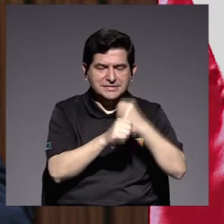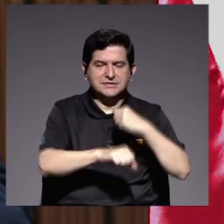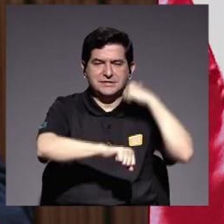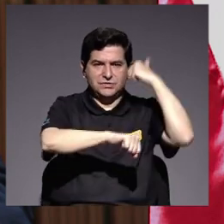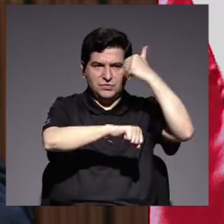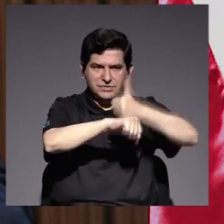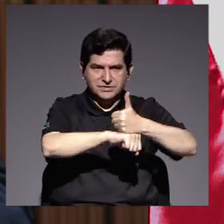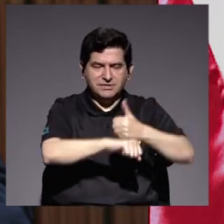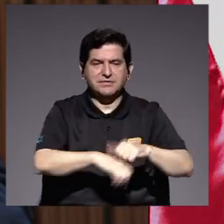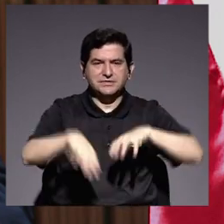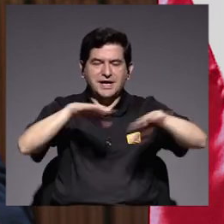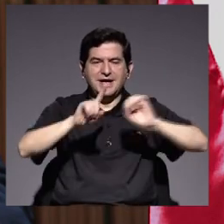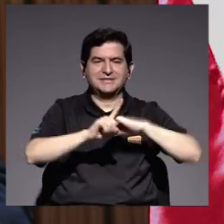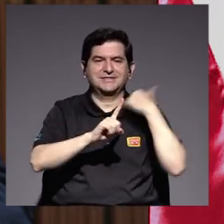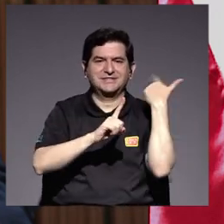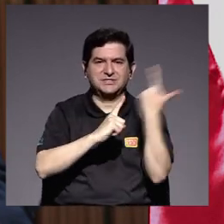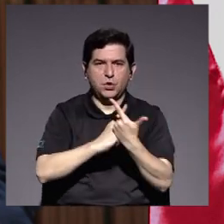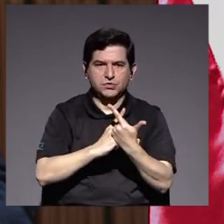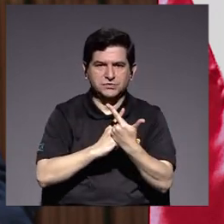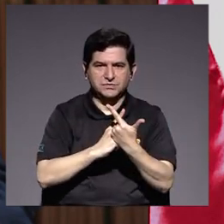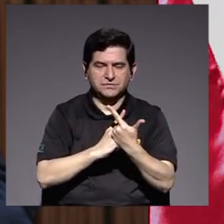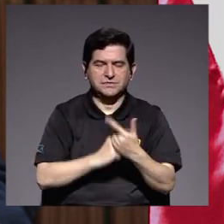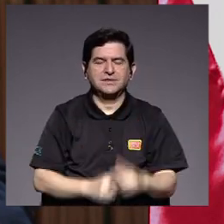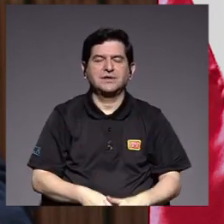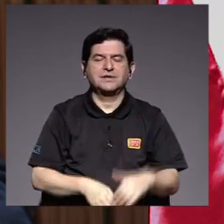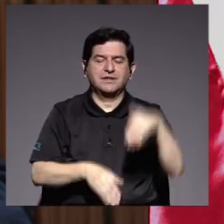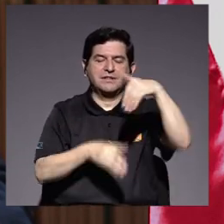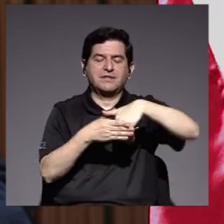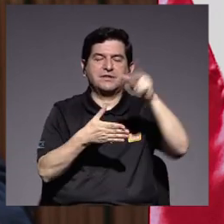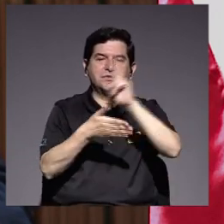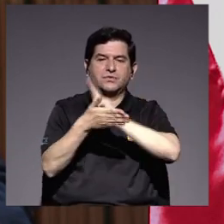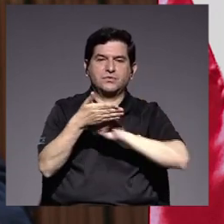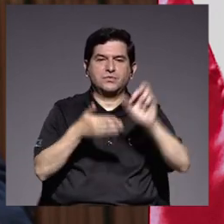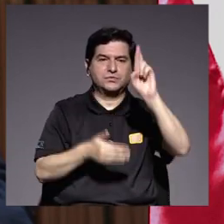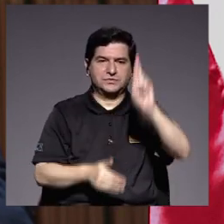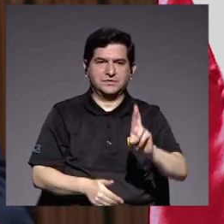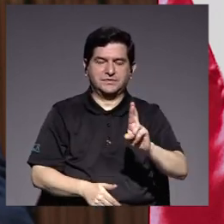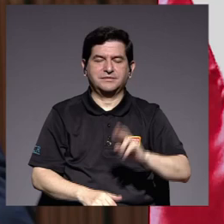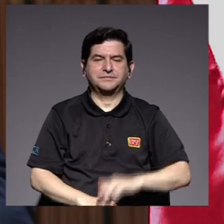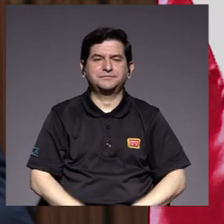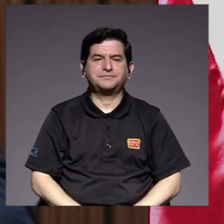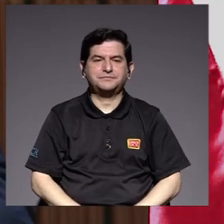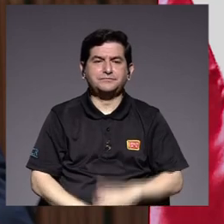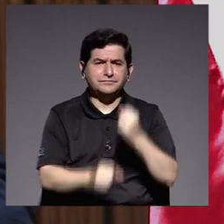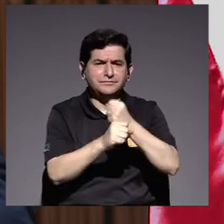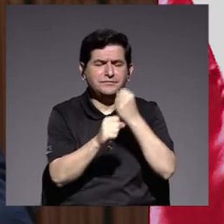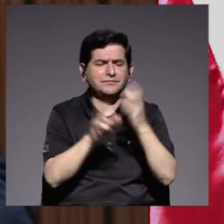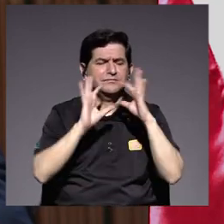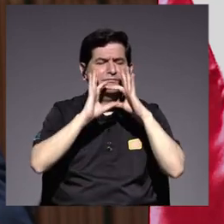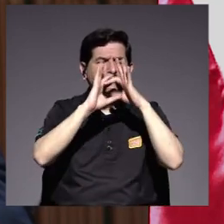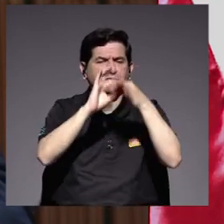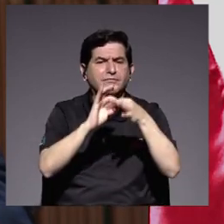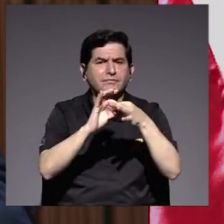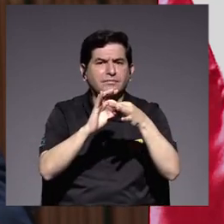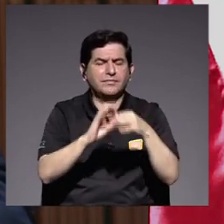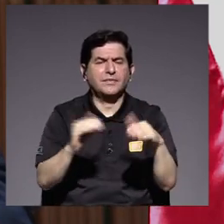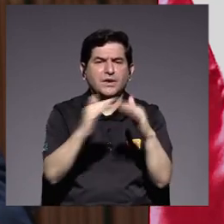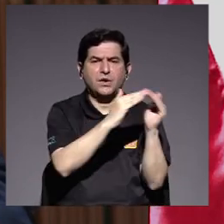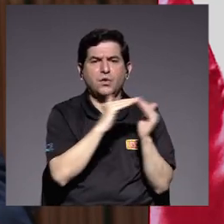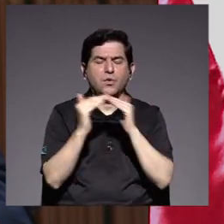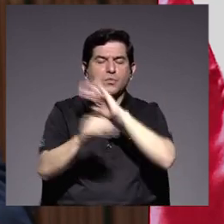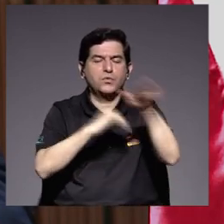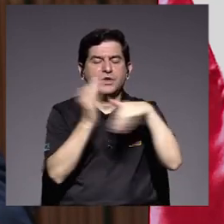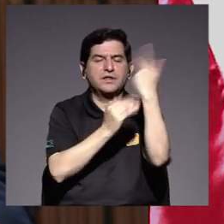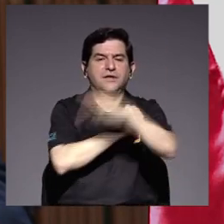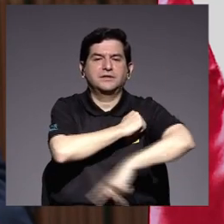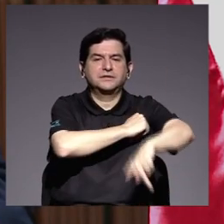establecimiento de la acción social en la universidad de Costa Rica con el trabajo conjunto con comunidades de